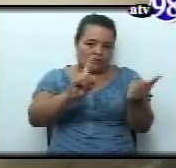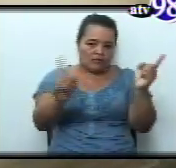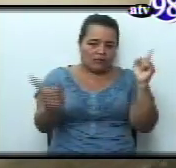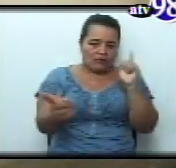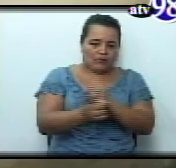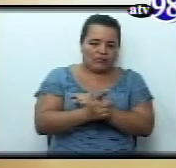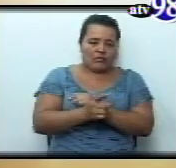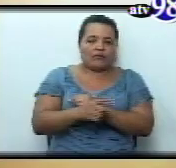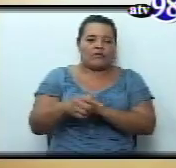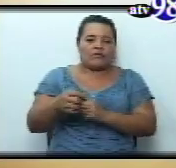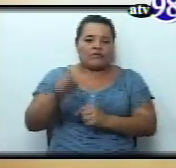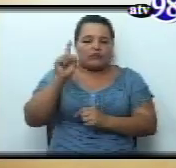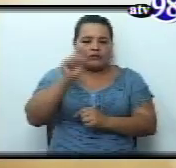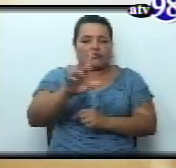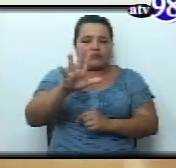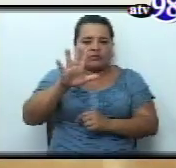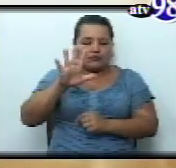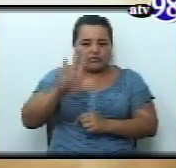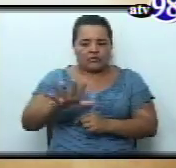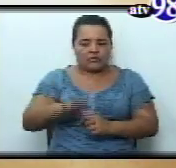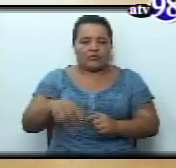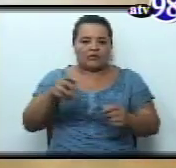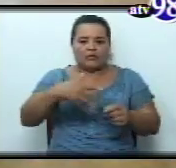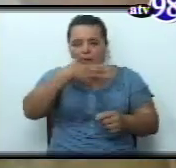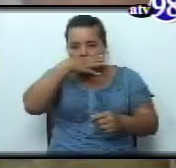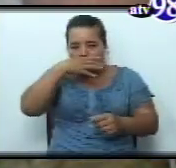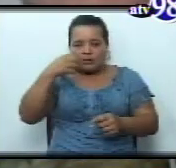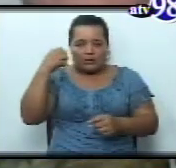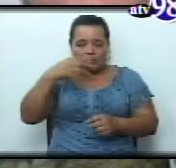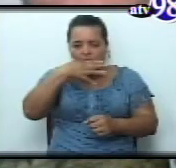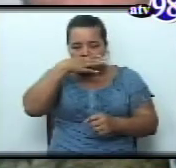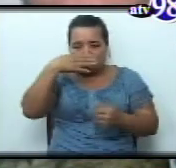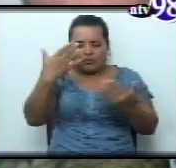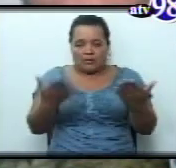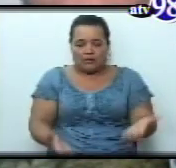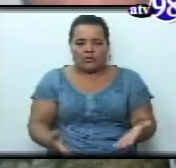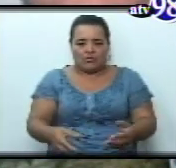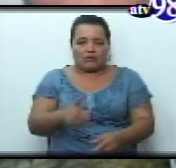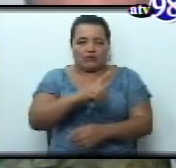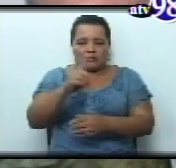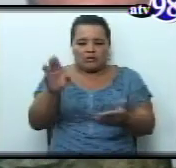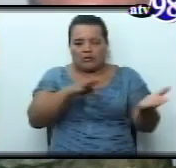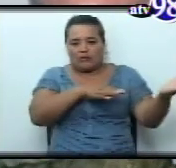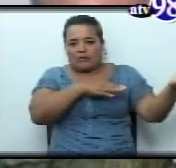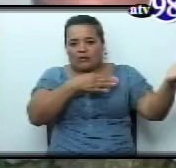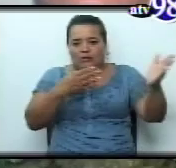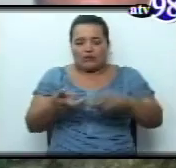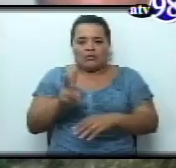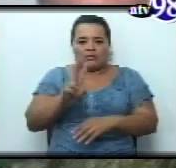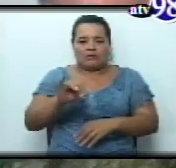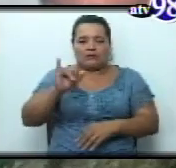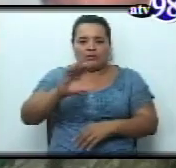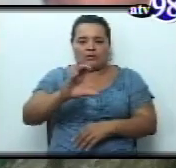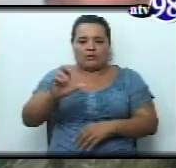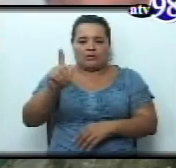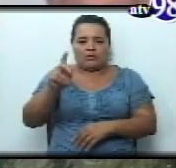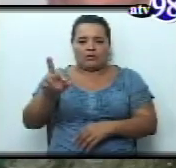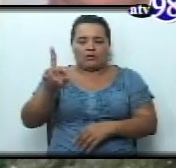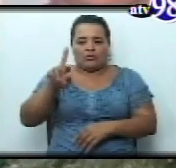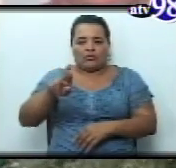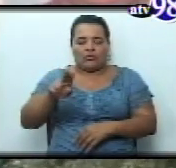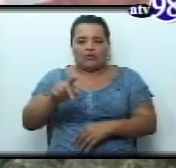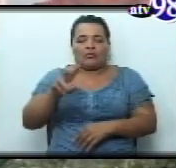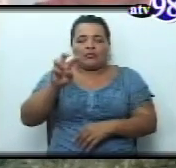celebrarse será el 15 de junio, día que fue encontrado sin vida el minero Víctor Manuel Vilches Martínez